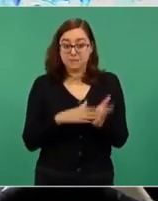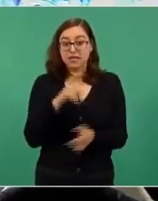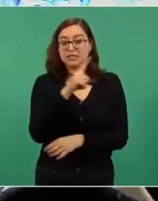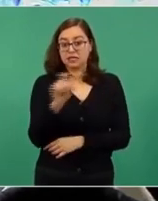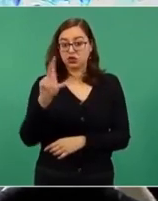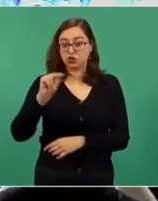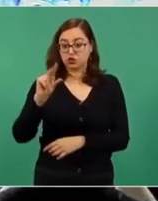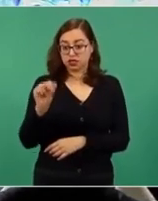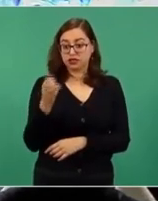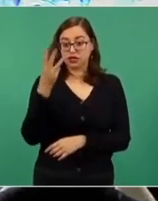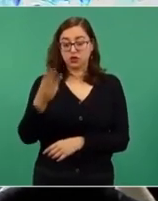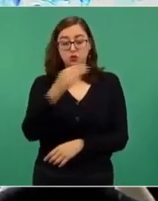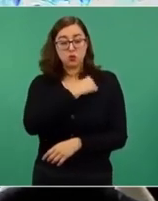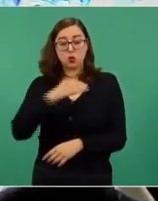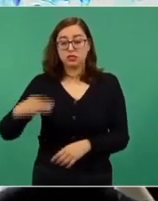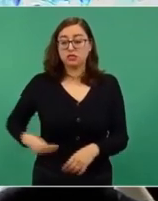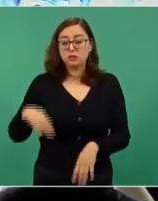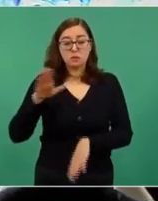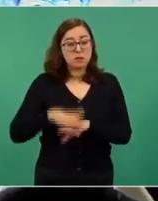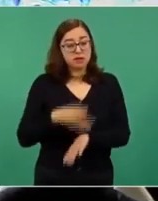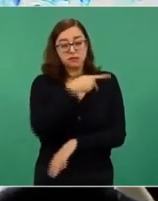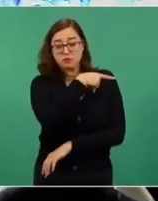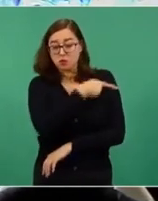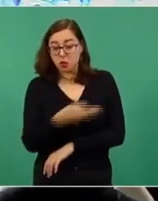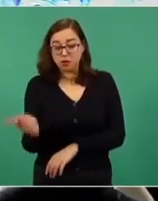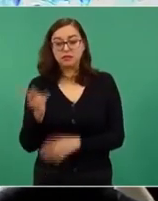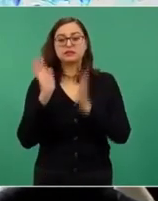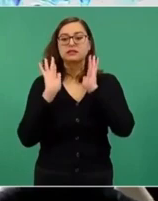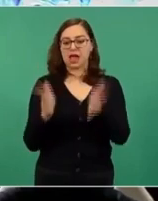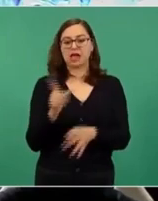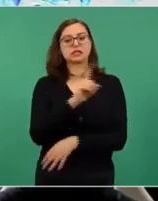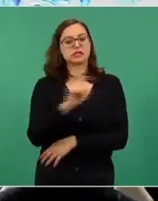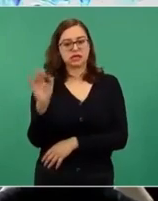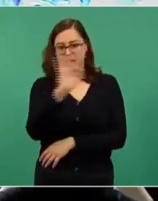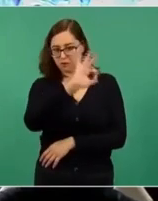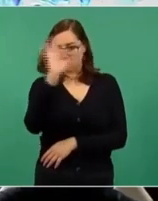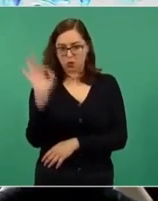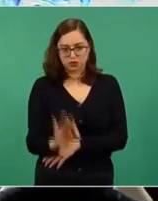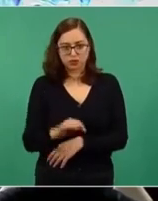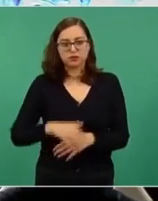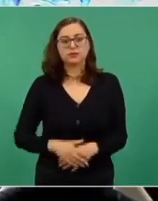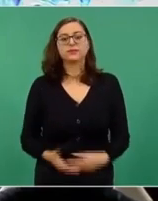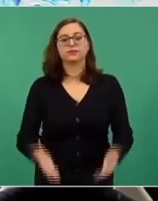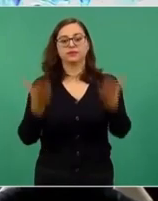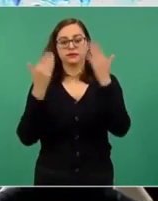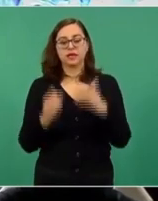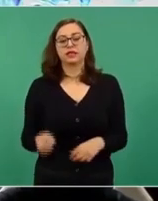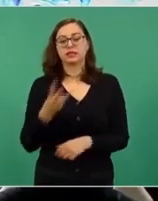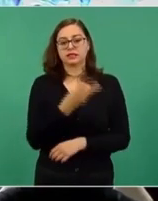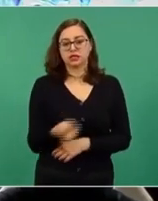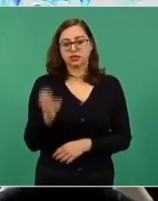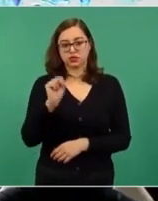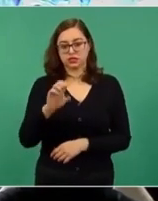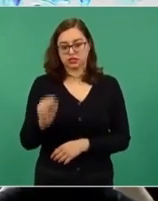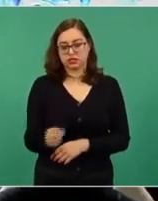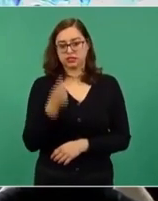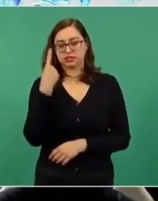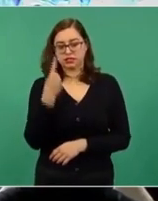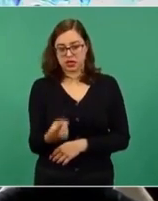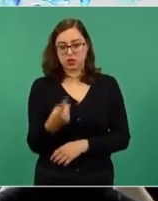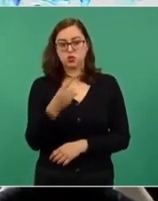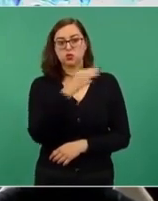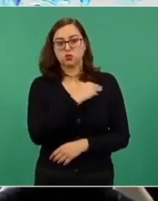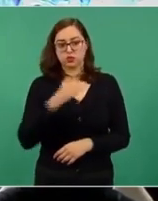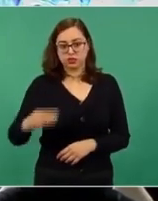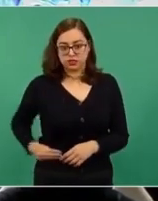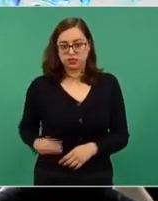que son los municipios más pobres del país. Trescientos sesenta y un municipios se concluyó el registro en el